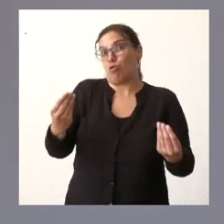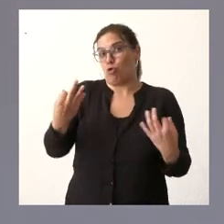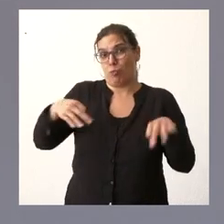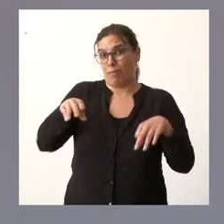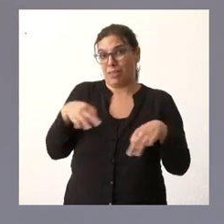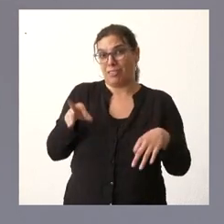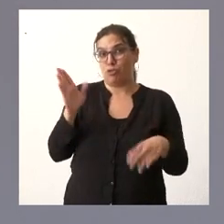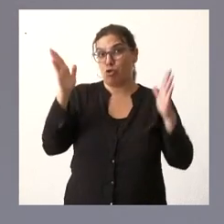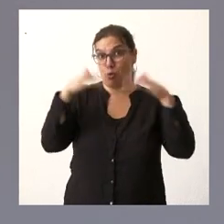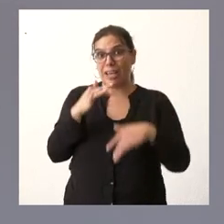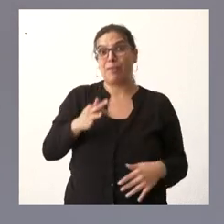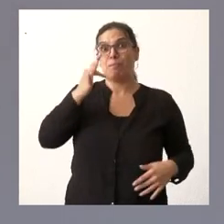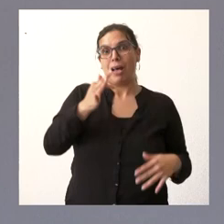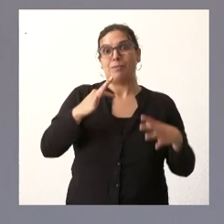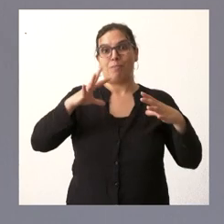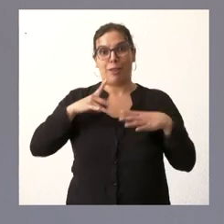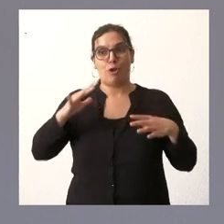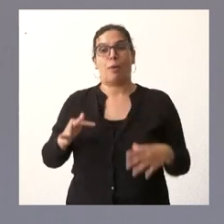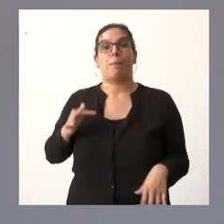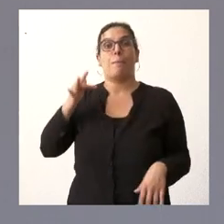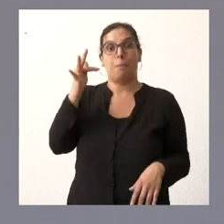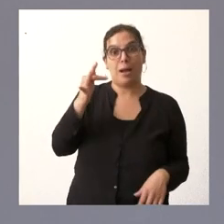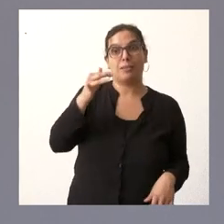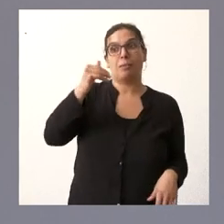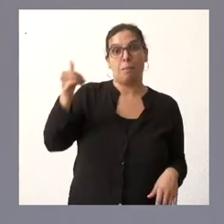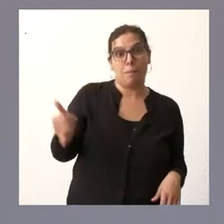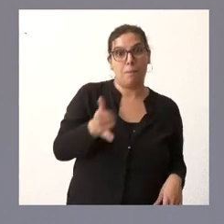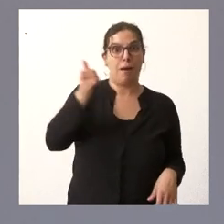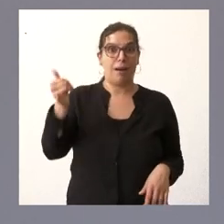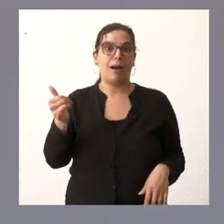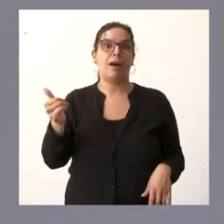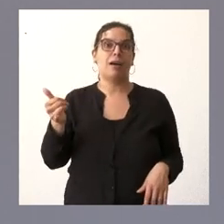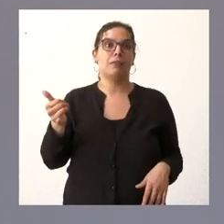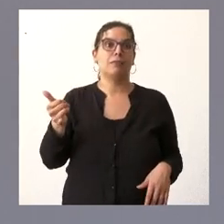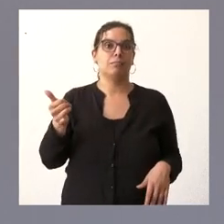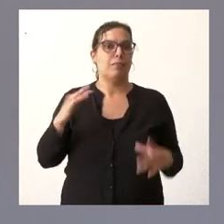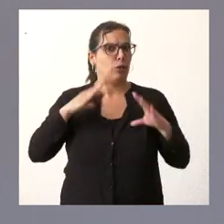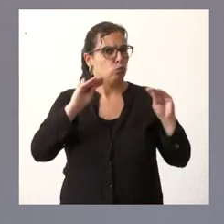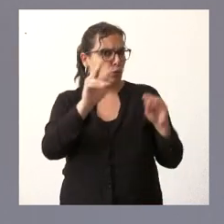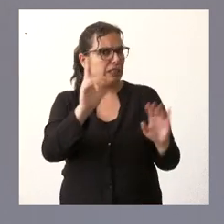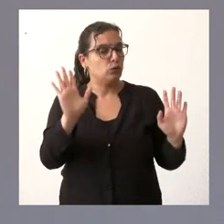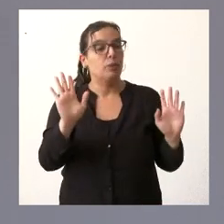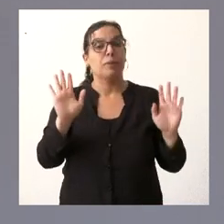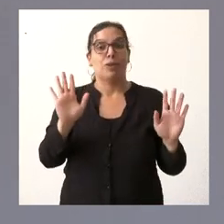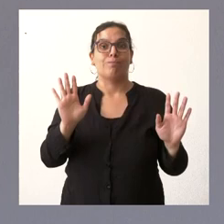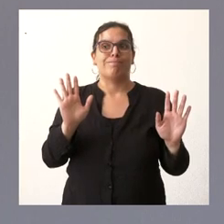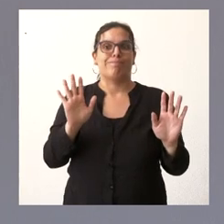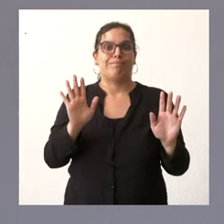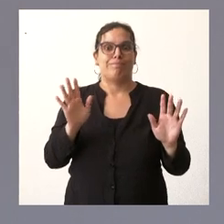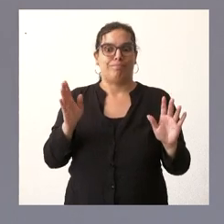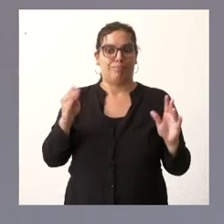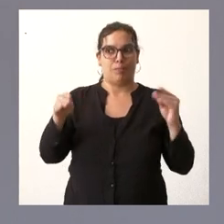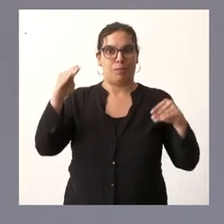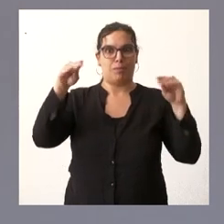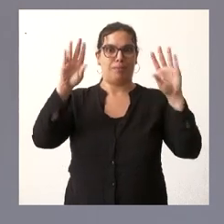las vacaciones que les corresponden y a las que tienen derecho los profesionales sanitarios se une ahora esta situación de bajas